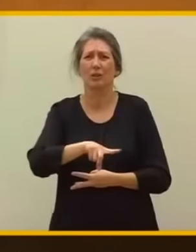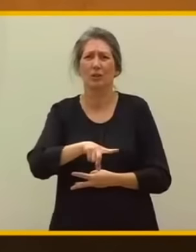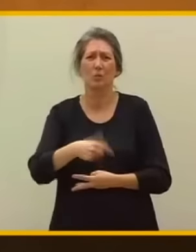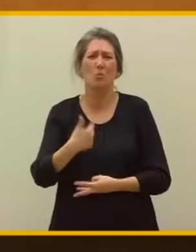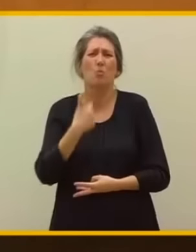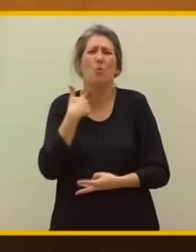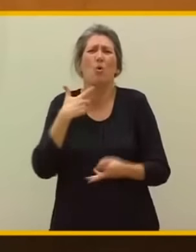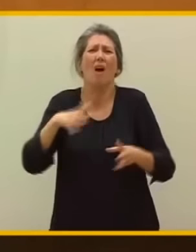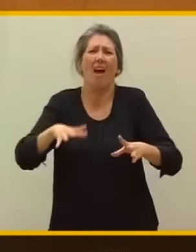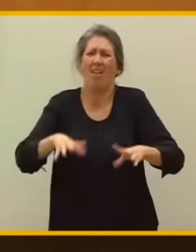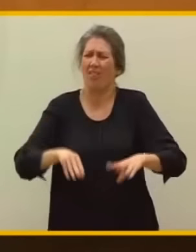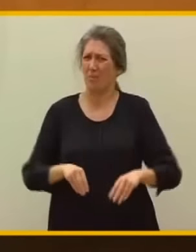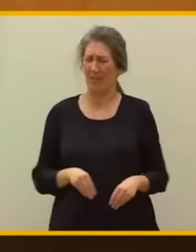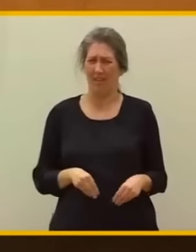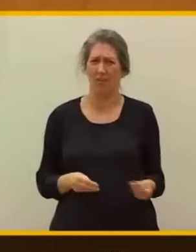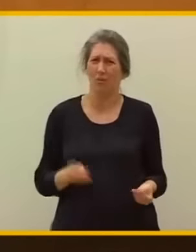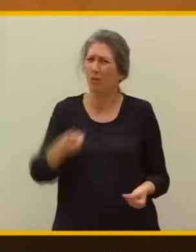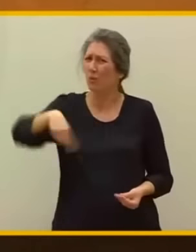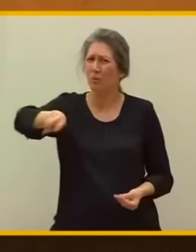¿Qué han perdido?